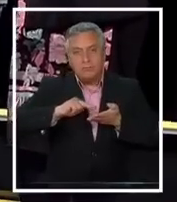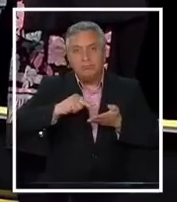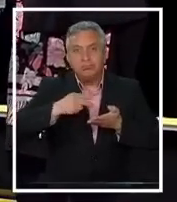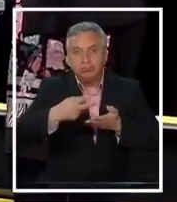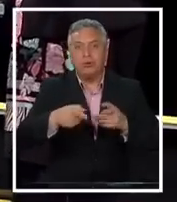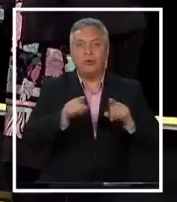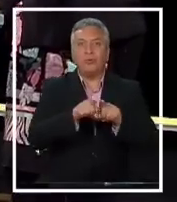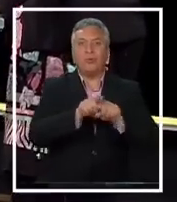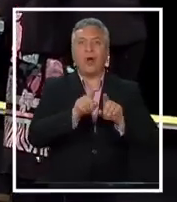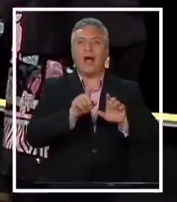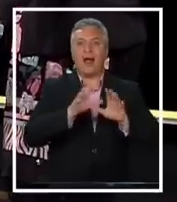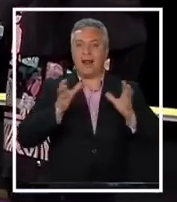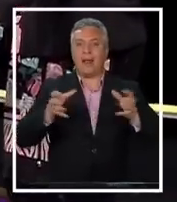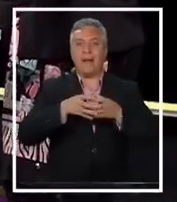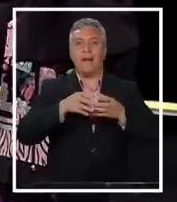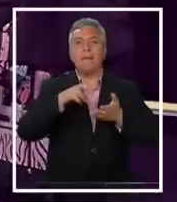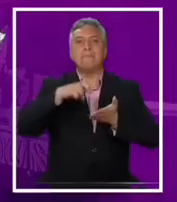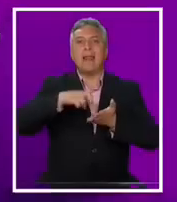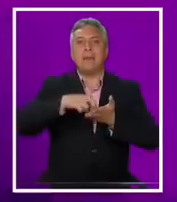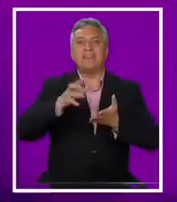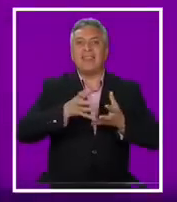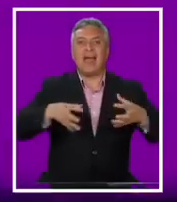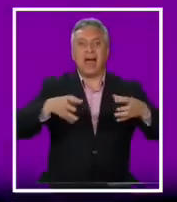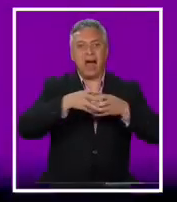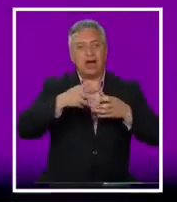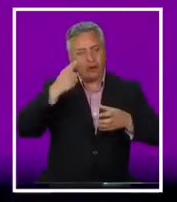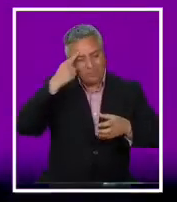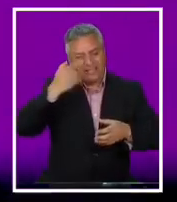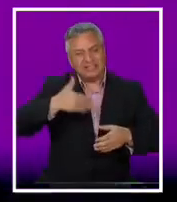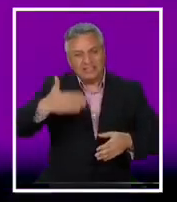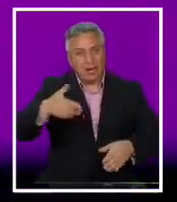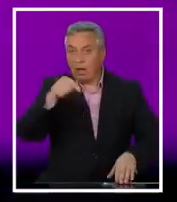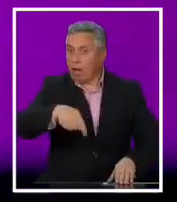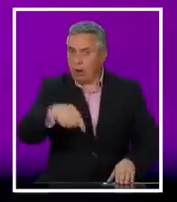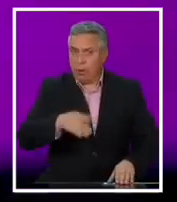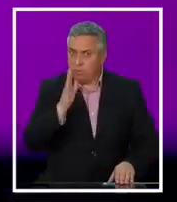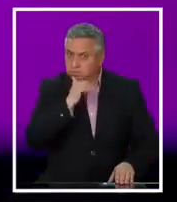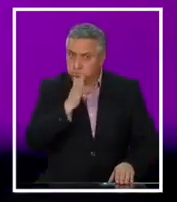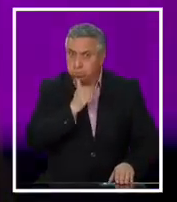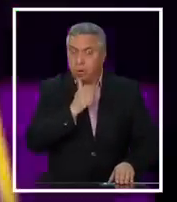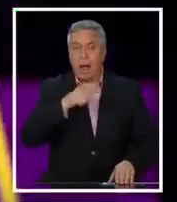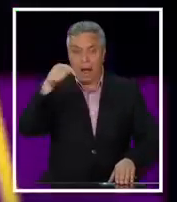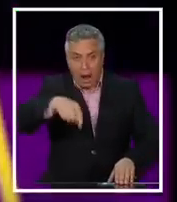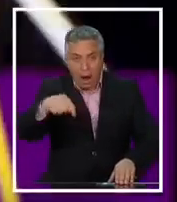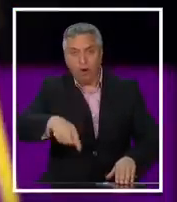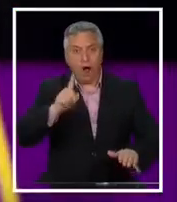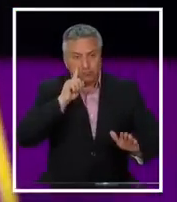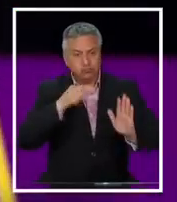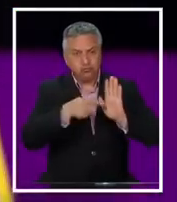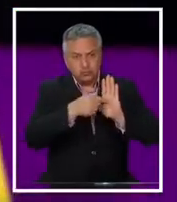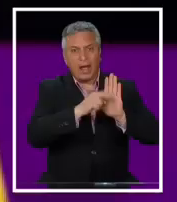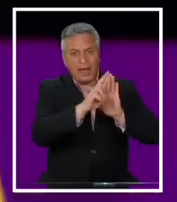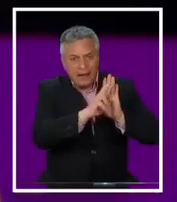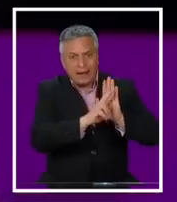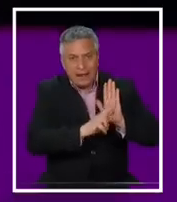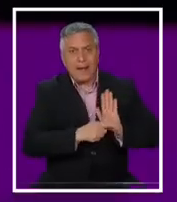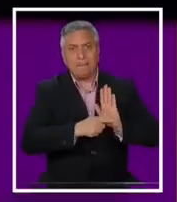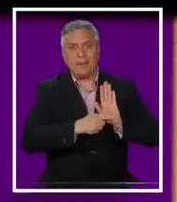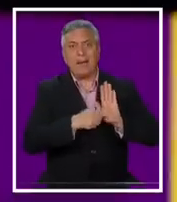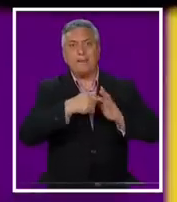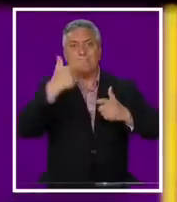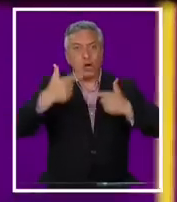parlamentario que no terminó siendo. Lo que tenemos hoy día es una fórmula de régimen político y de